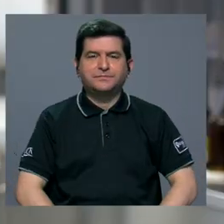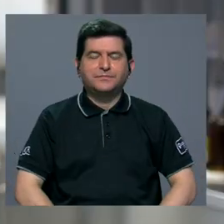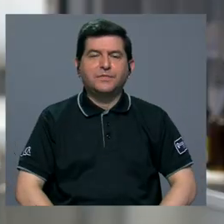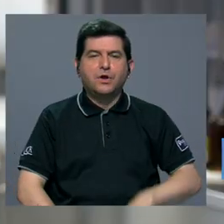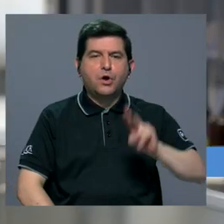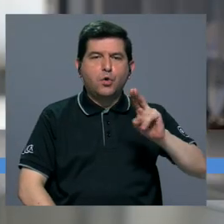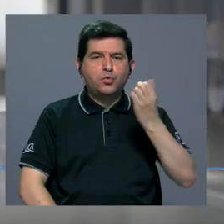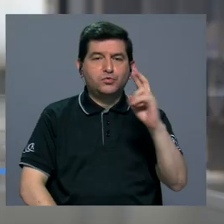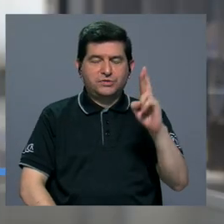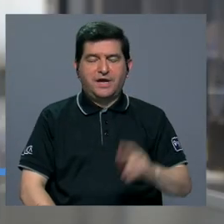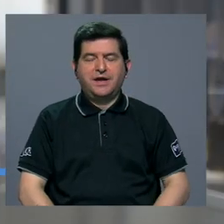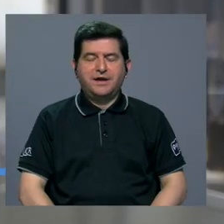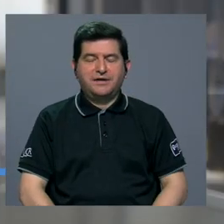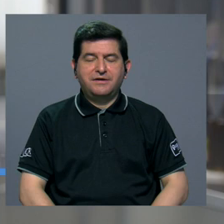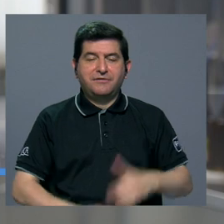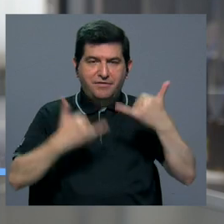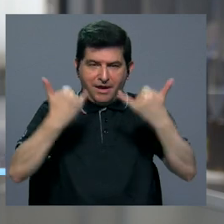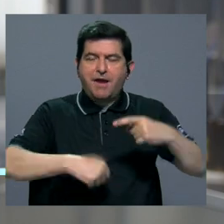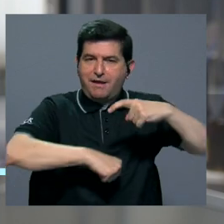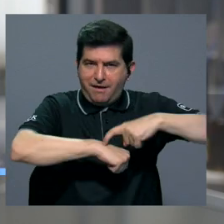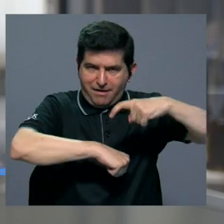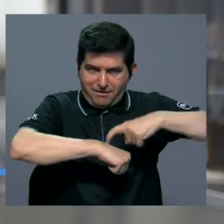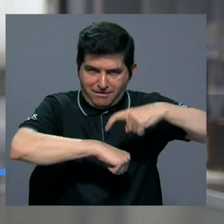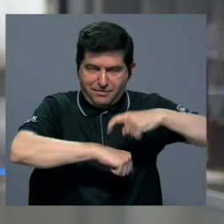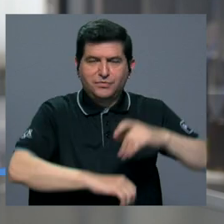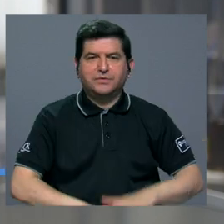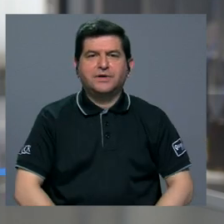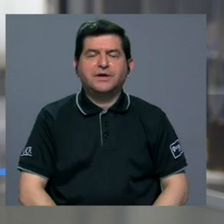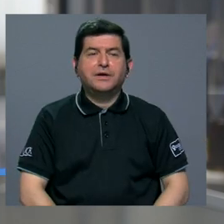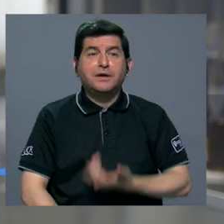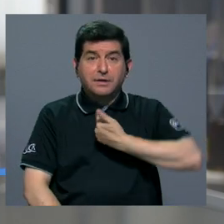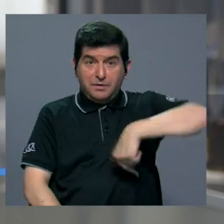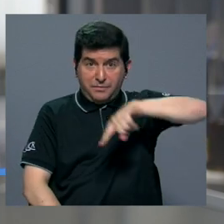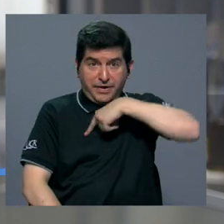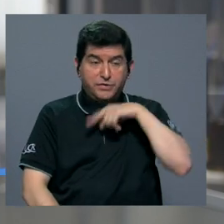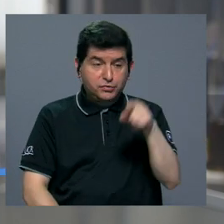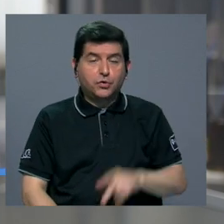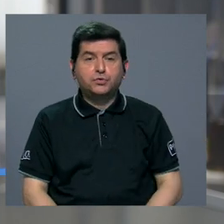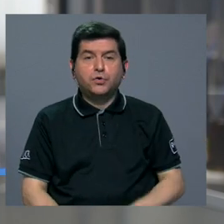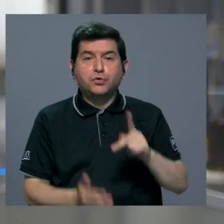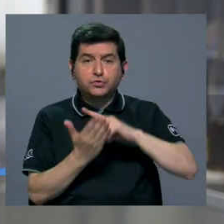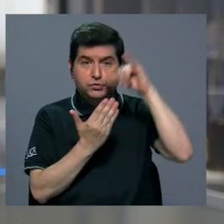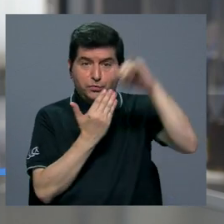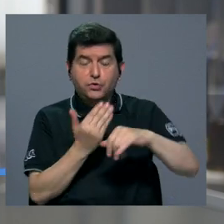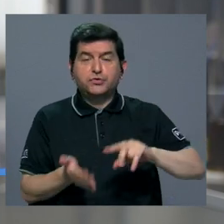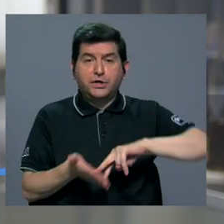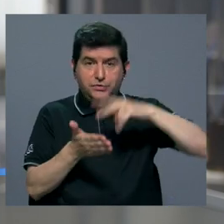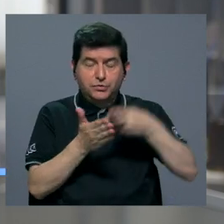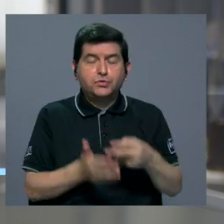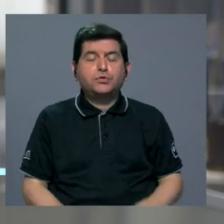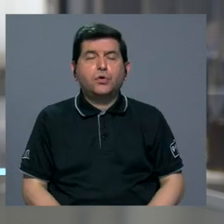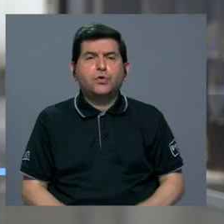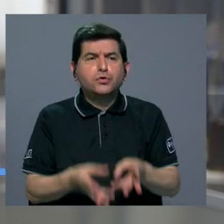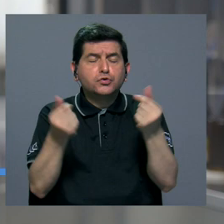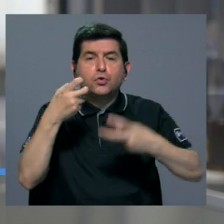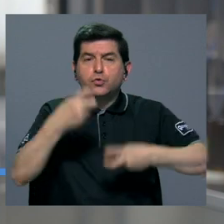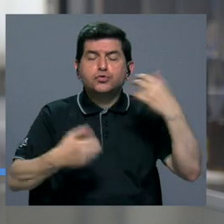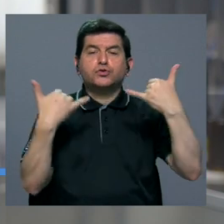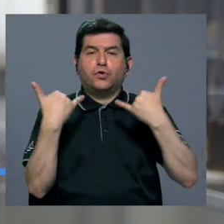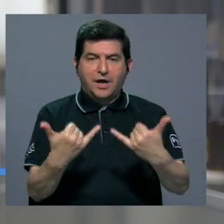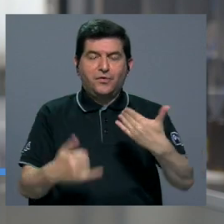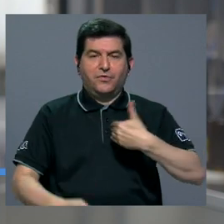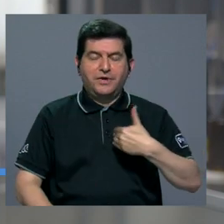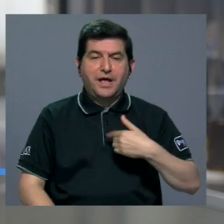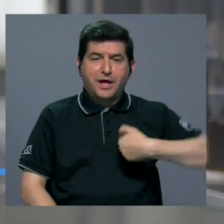Universidad de Costa Rica, en este momento, para nosotros, con este proyecto, representa una solución a un problema que tenemos. Nosotros, por ser una